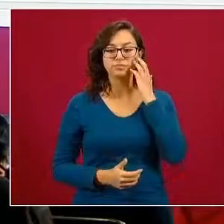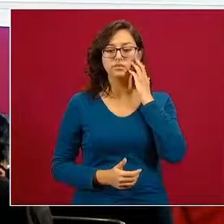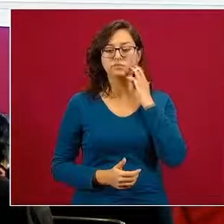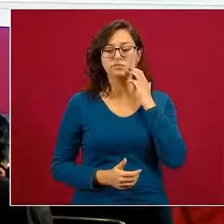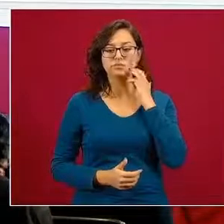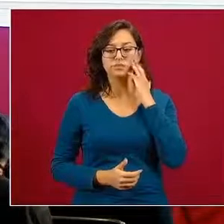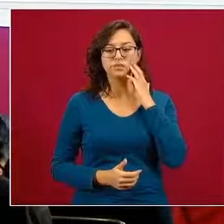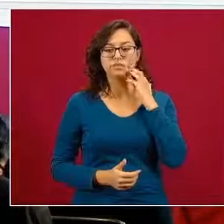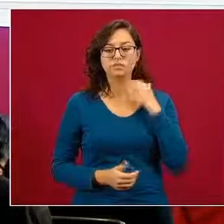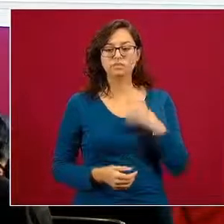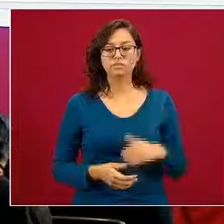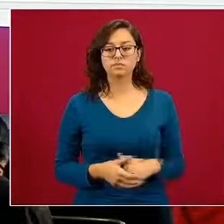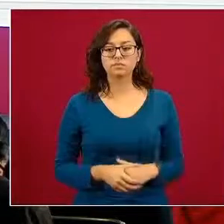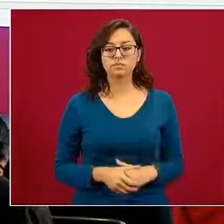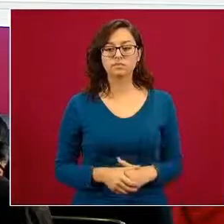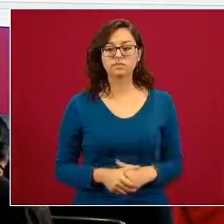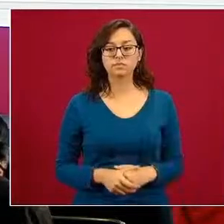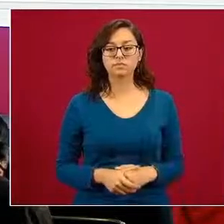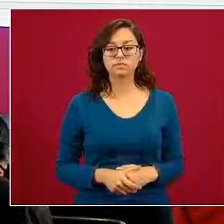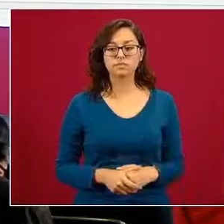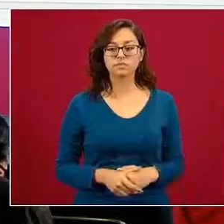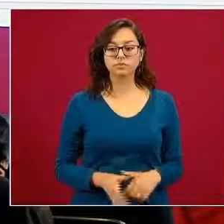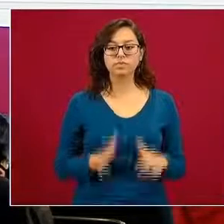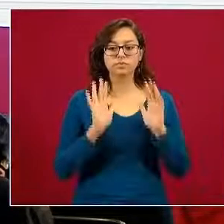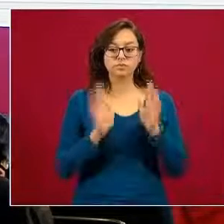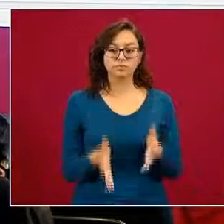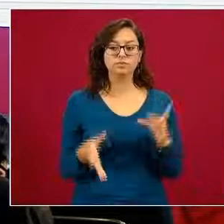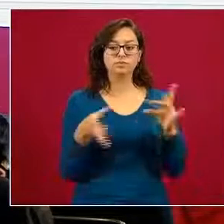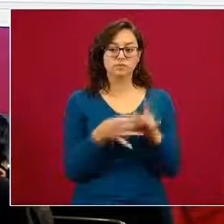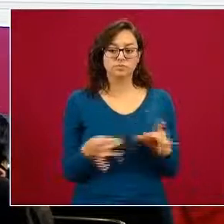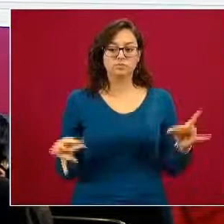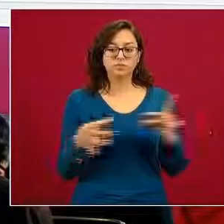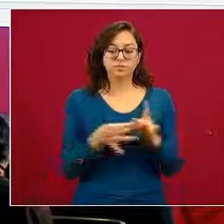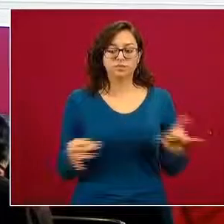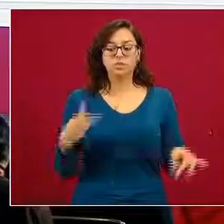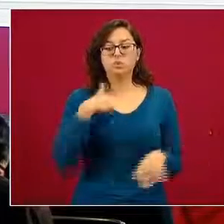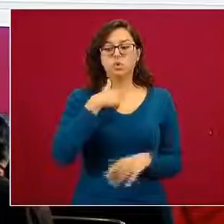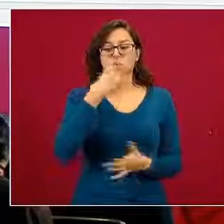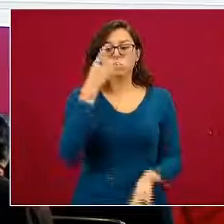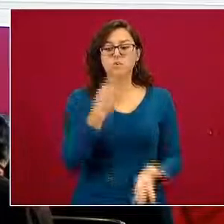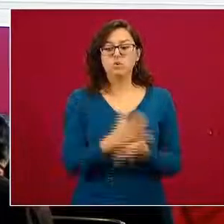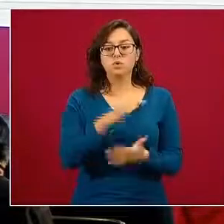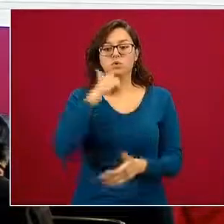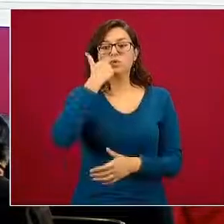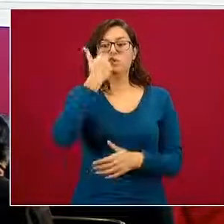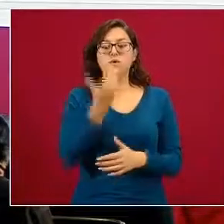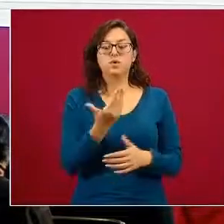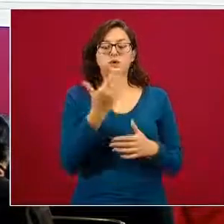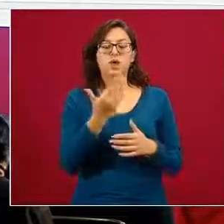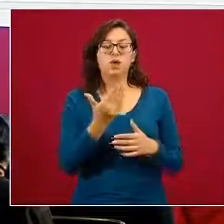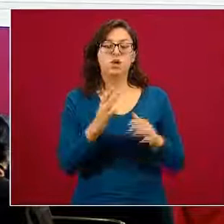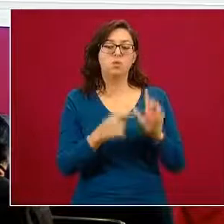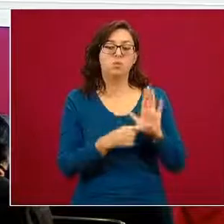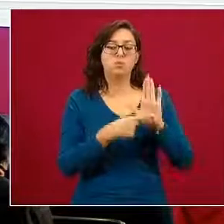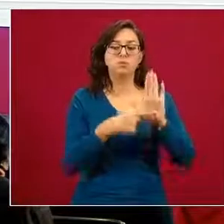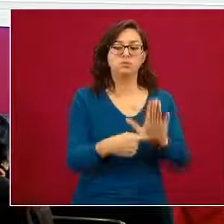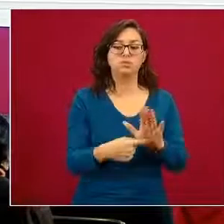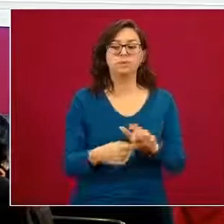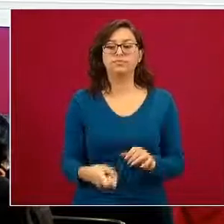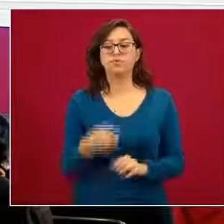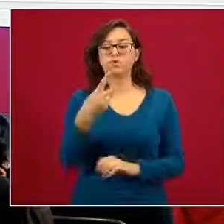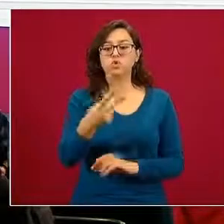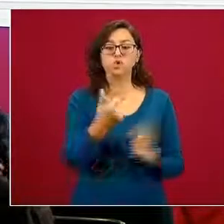Bueno, esto ya se mencionó y yo solo quería enfatizar aquí los dos grupos a nivel de las